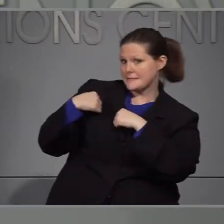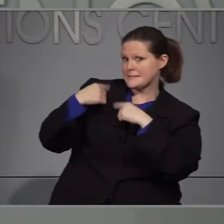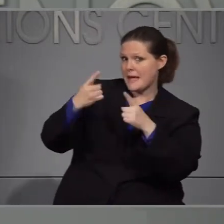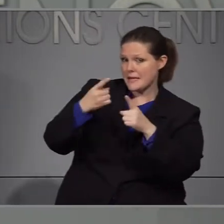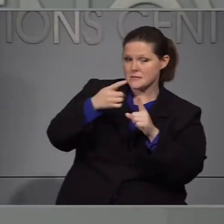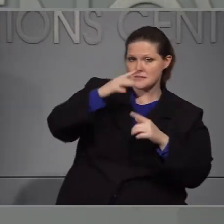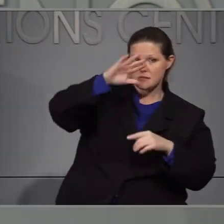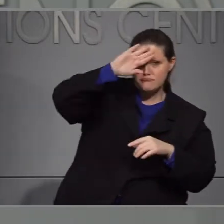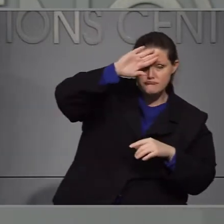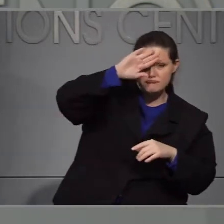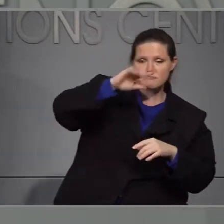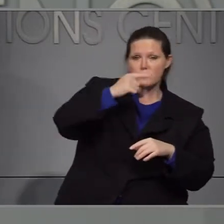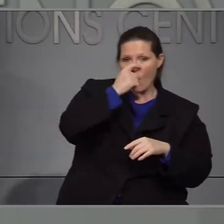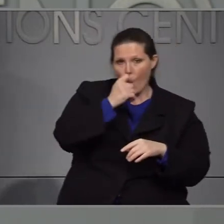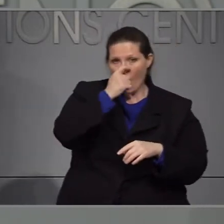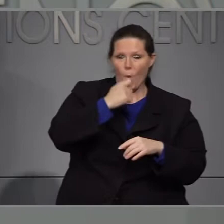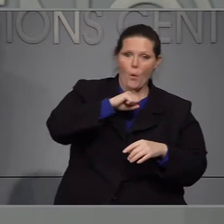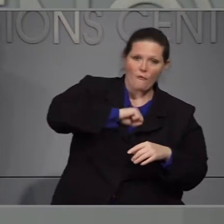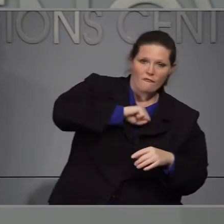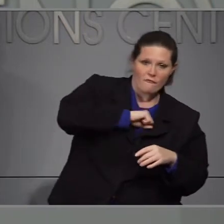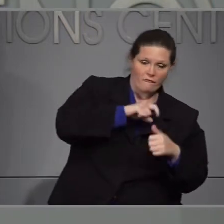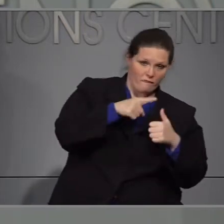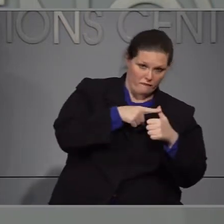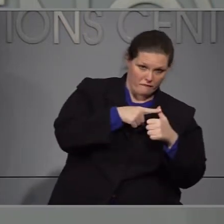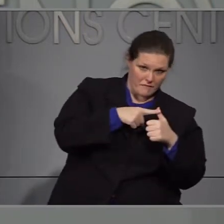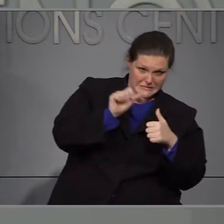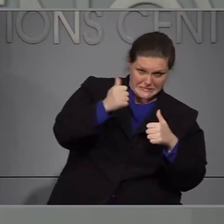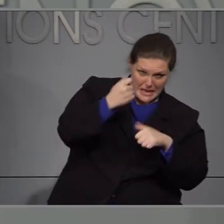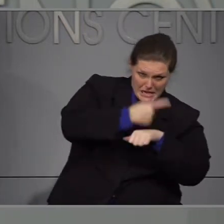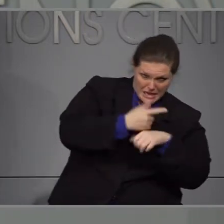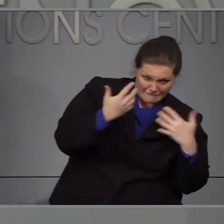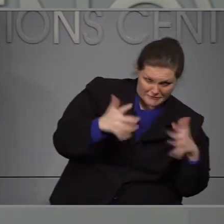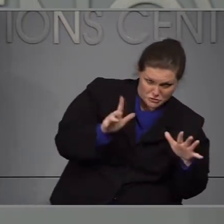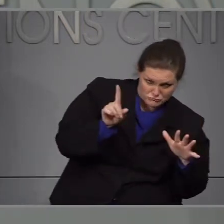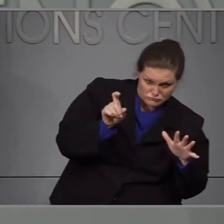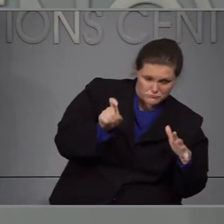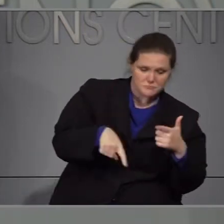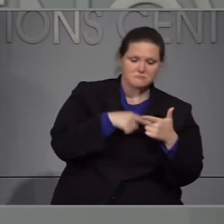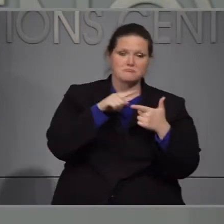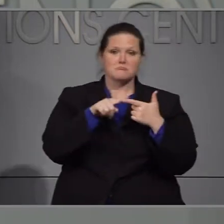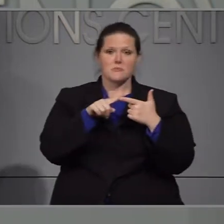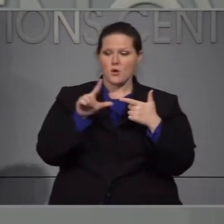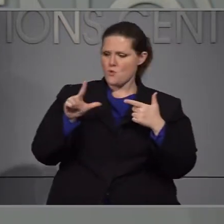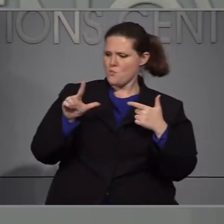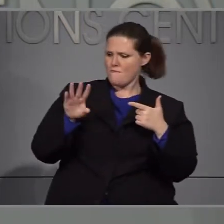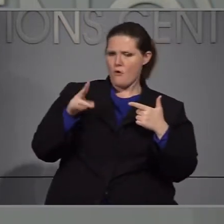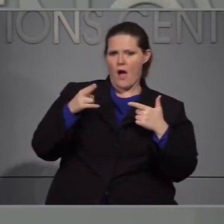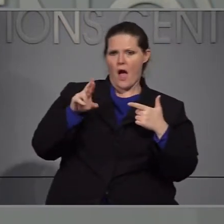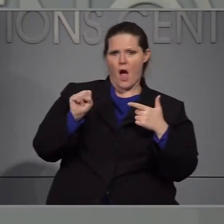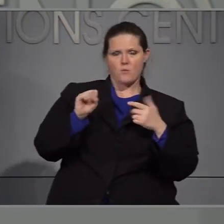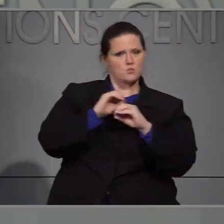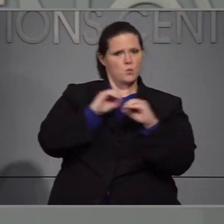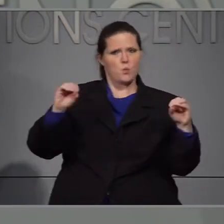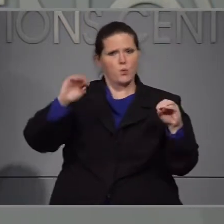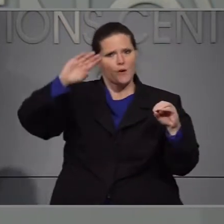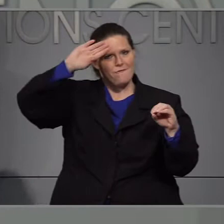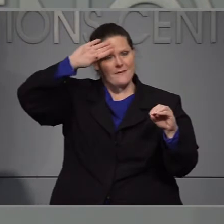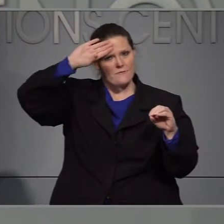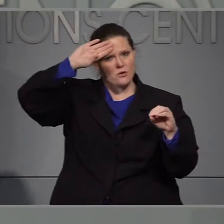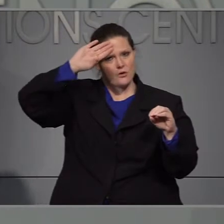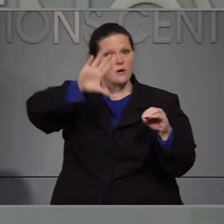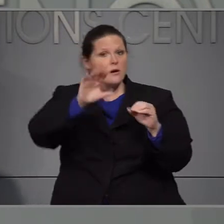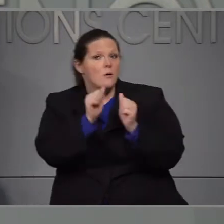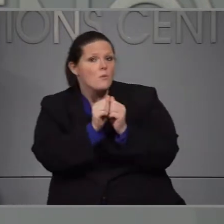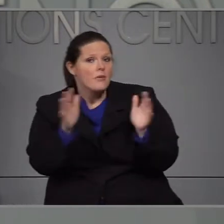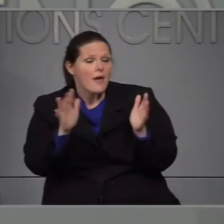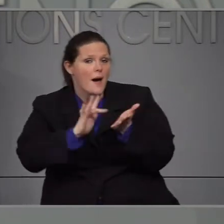que comenzaron los síntomas. dos ya pasaron veinticuatro horas desde que tuvo fiebre. Es